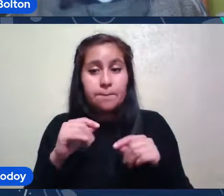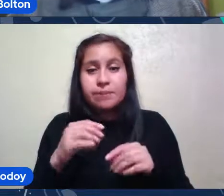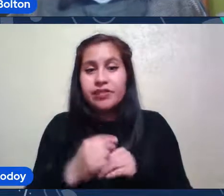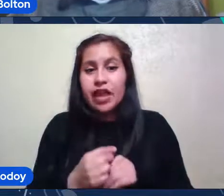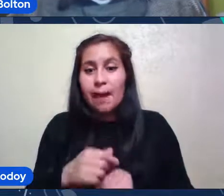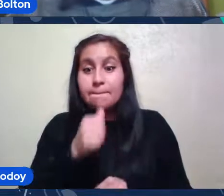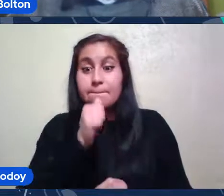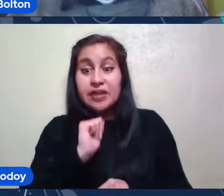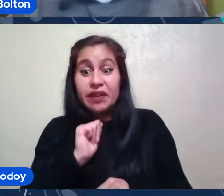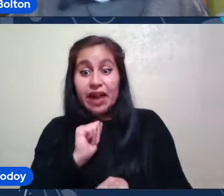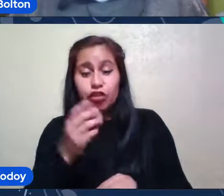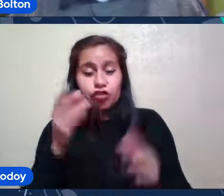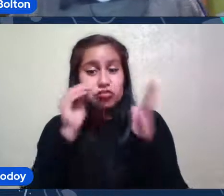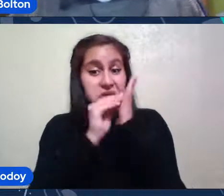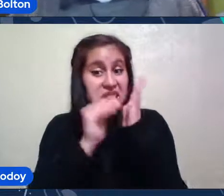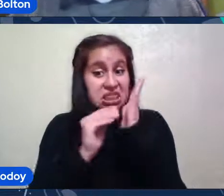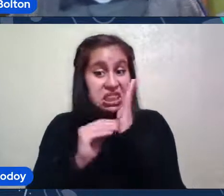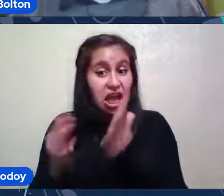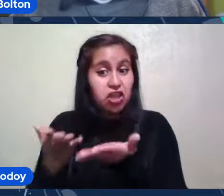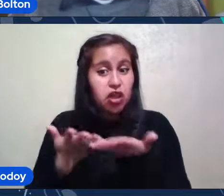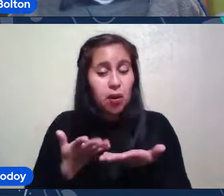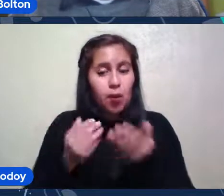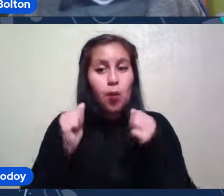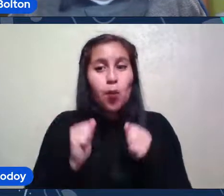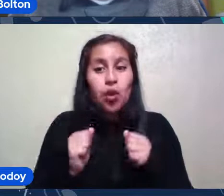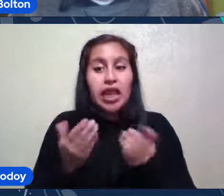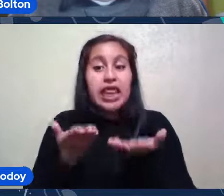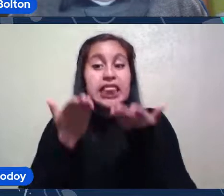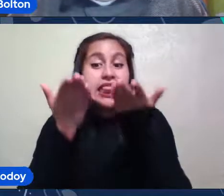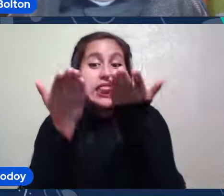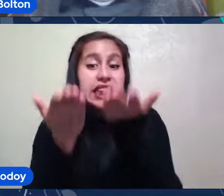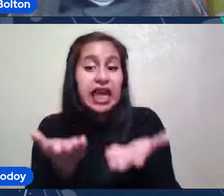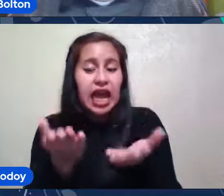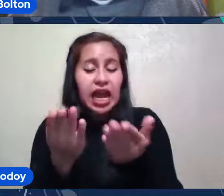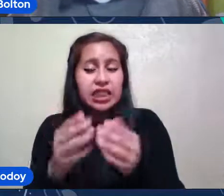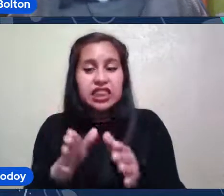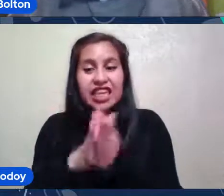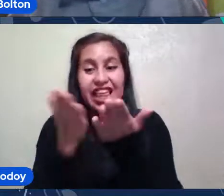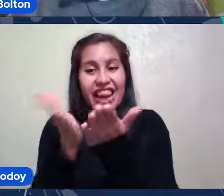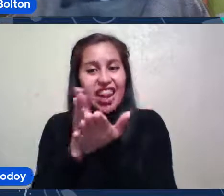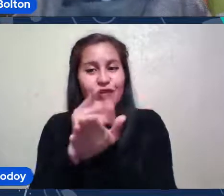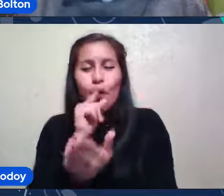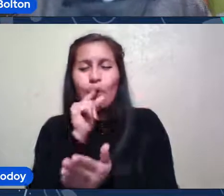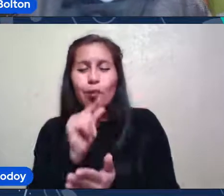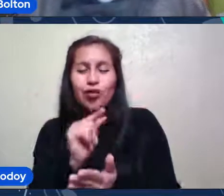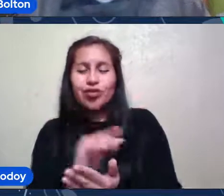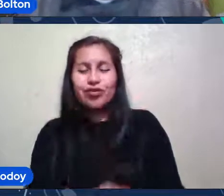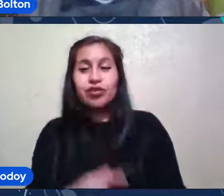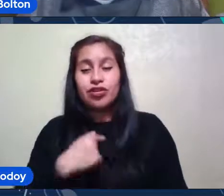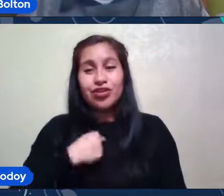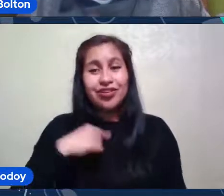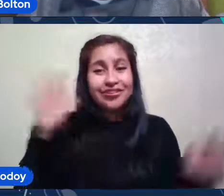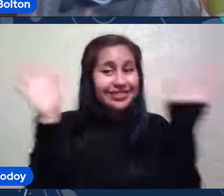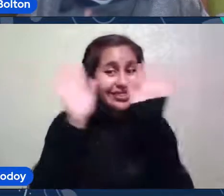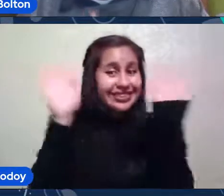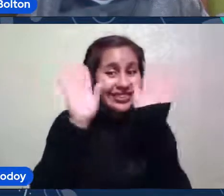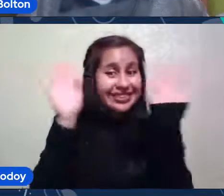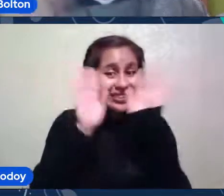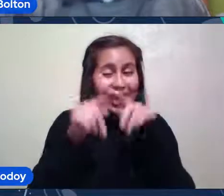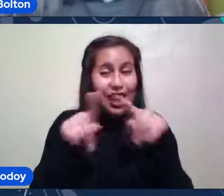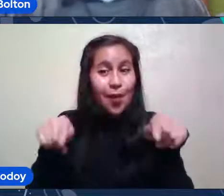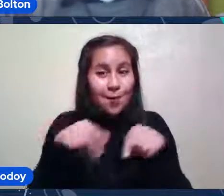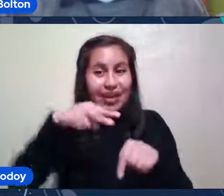Que Nos Des Tus Datos Y Así Podamos Realizar La Entrega Del Libro Lo Más Pronto Posible Yo Me Despido Te Dejo El Espacio